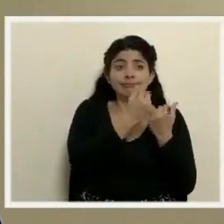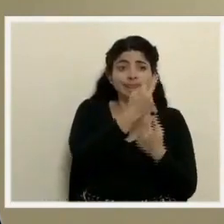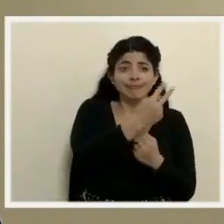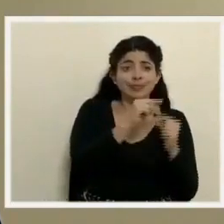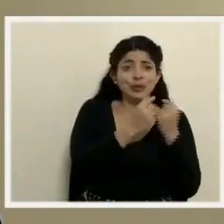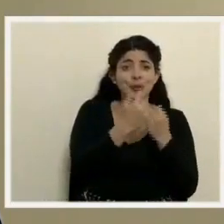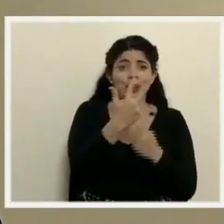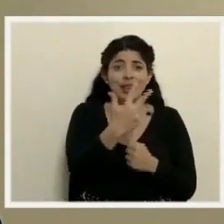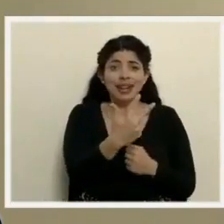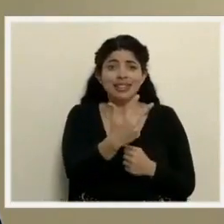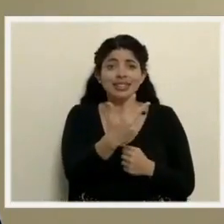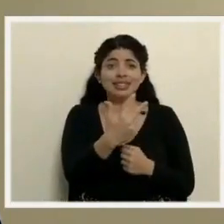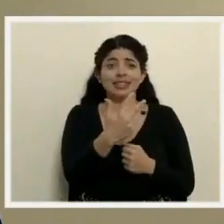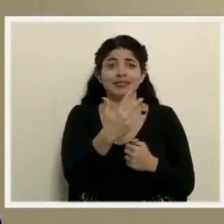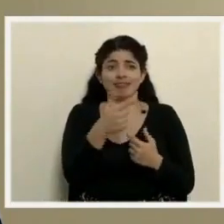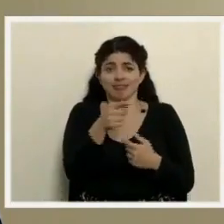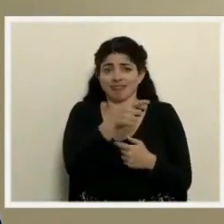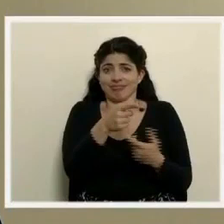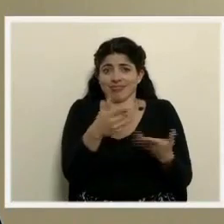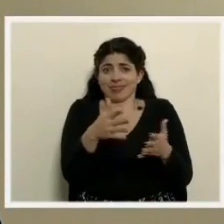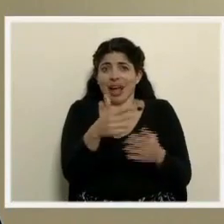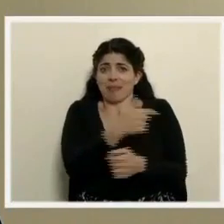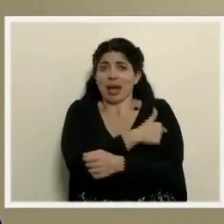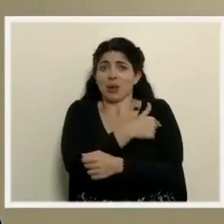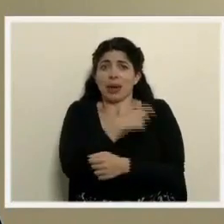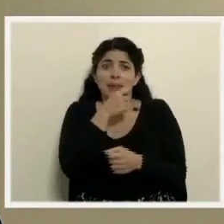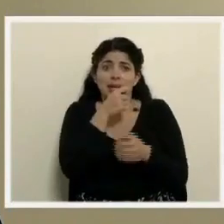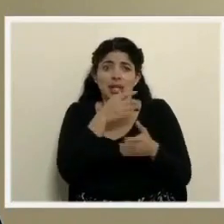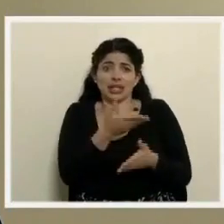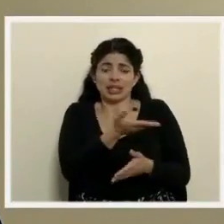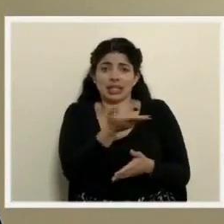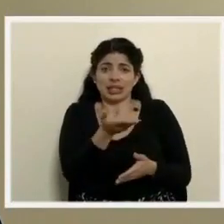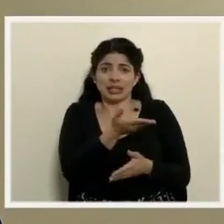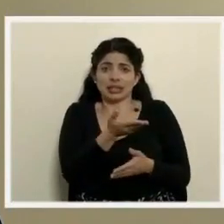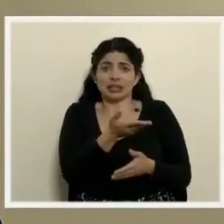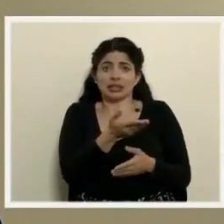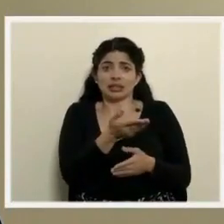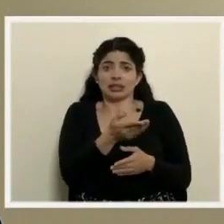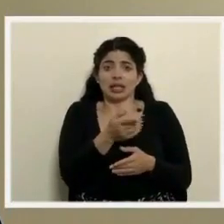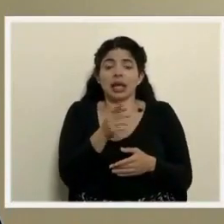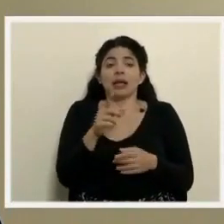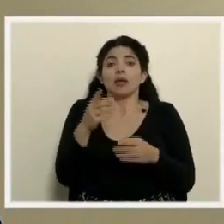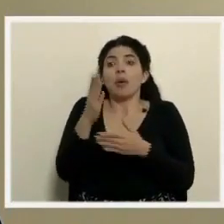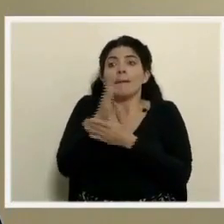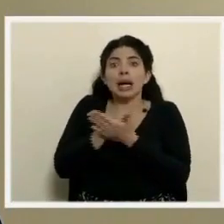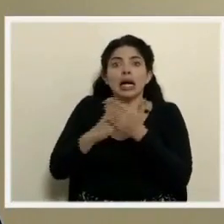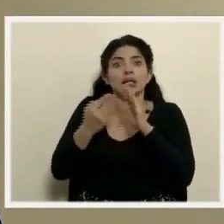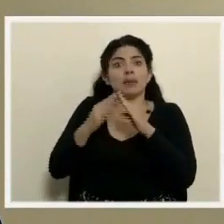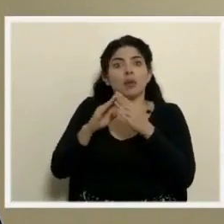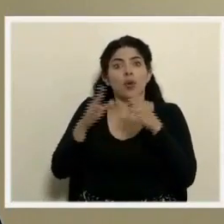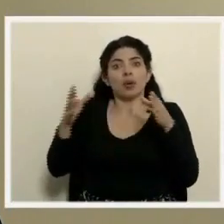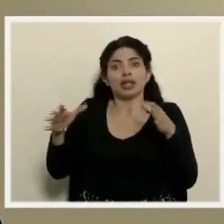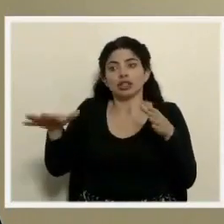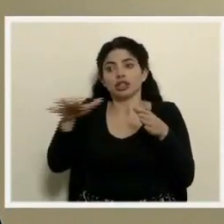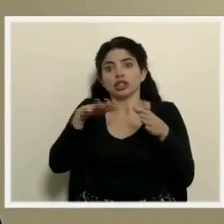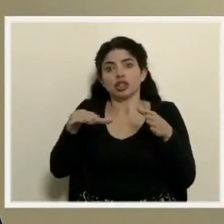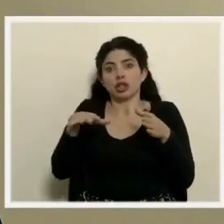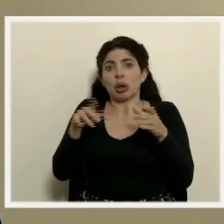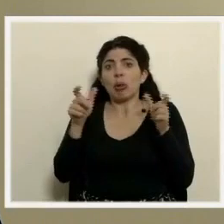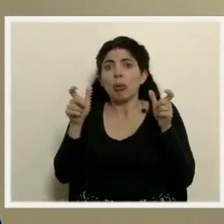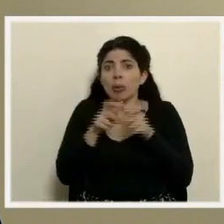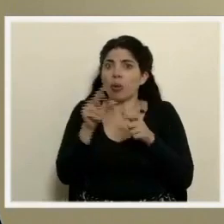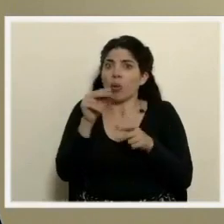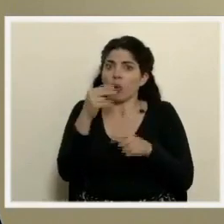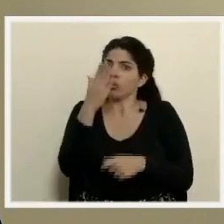el grupo 3 ya se han ido vacunando también y recordemos que también es una proporción de población nada menor